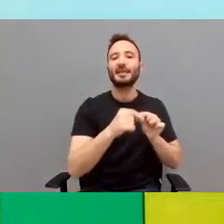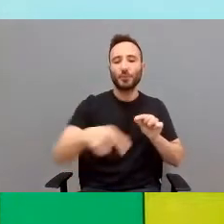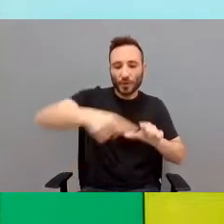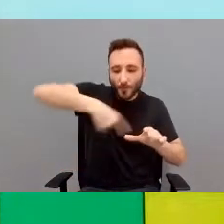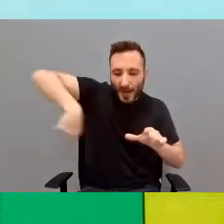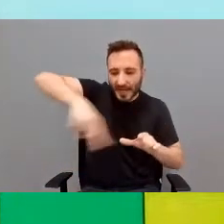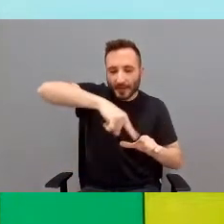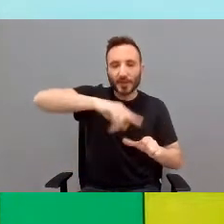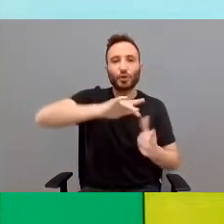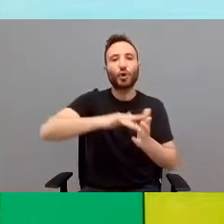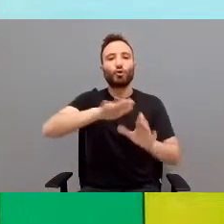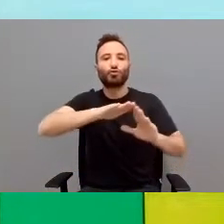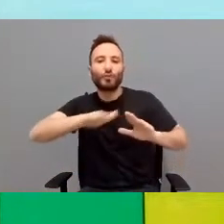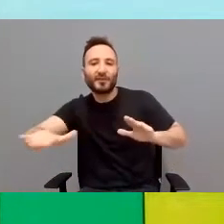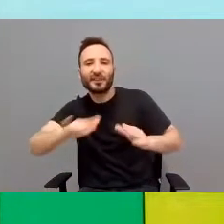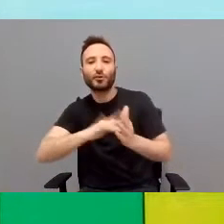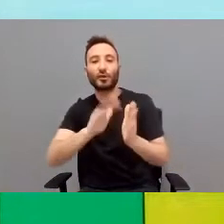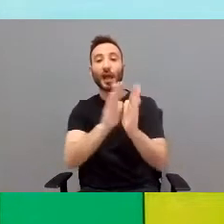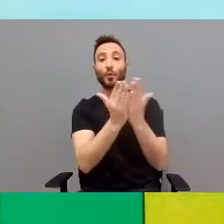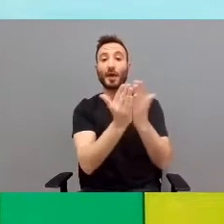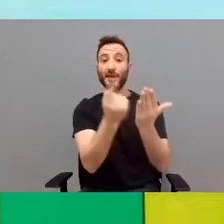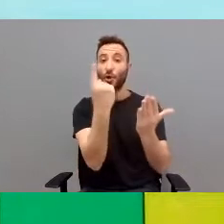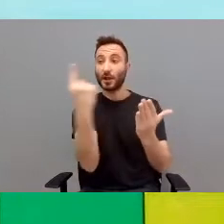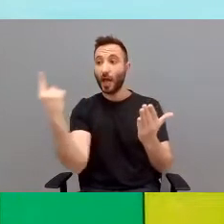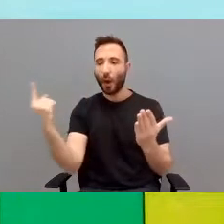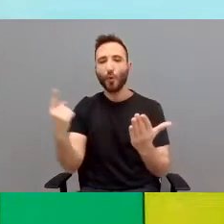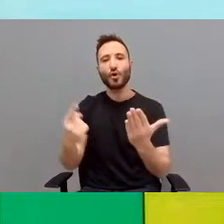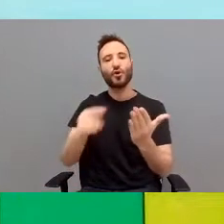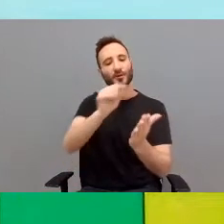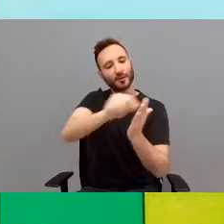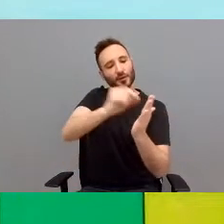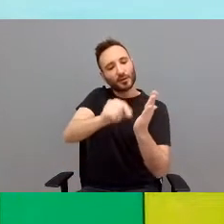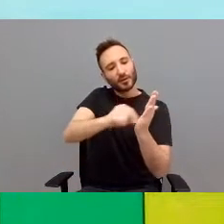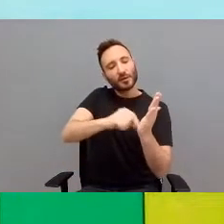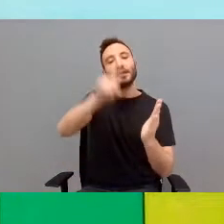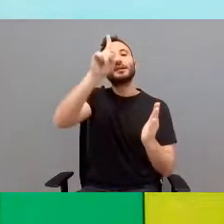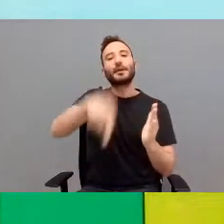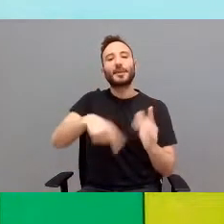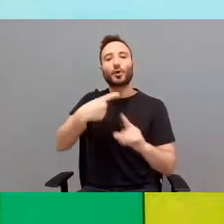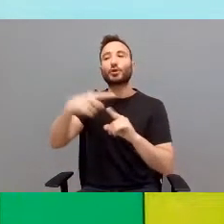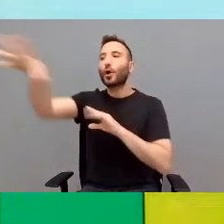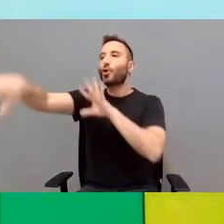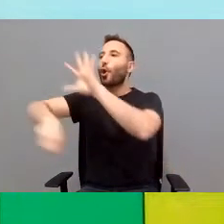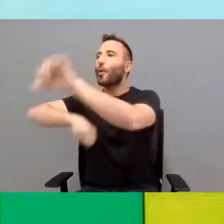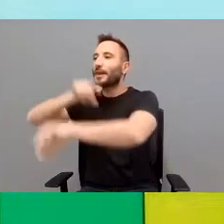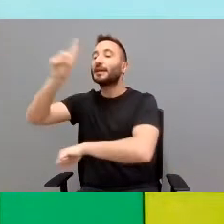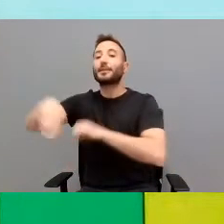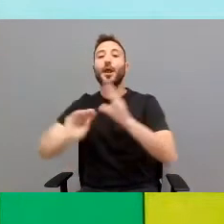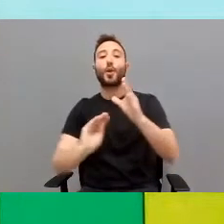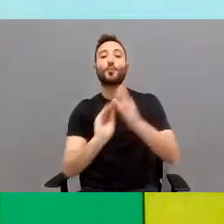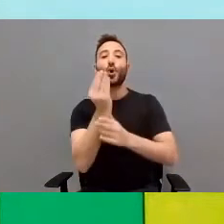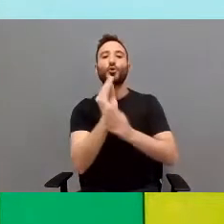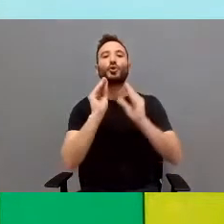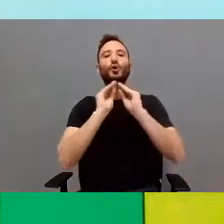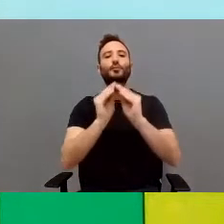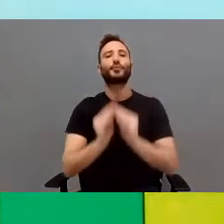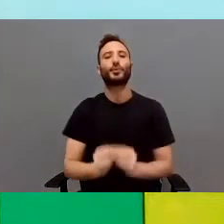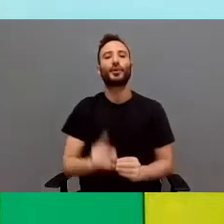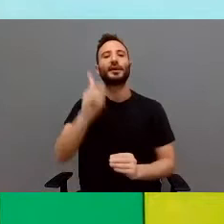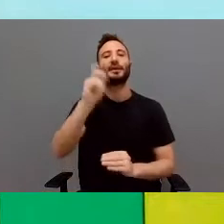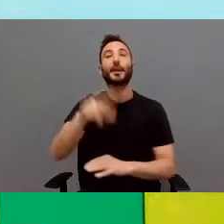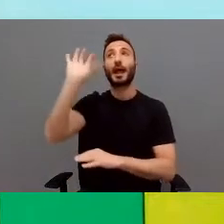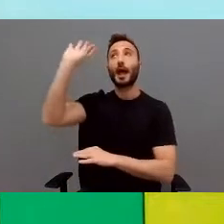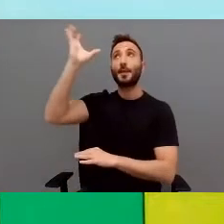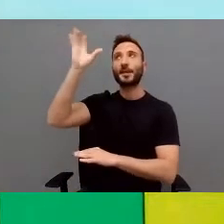registramos en nuestro cuaderno de huerto, cada chico tiene su cuaderno, realizamos compras, fabricamos productos y cuidamos el medioambiente.